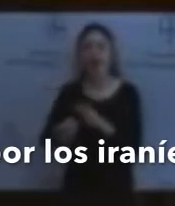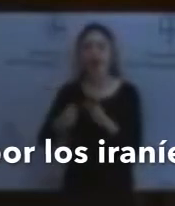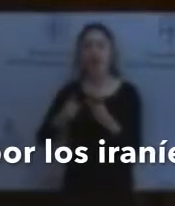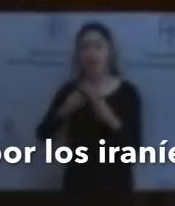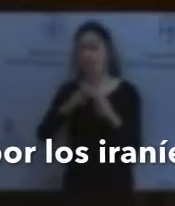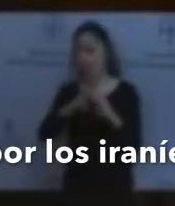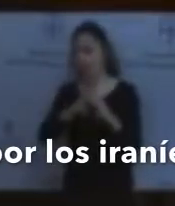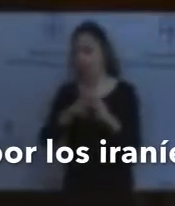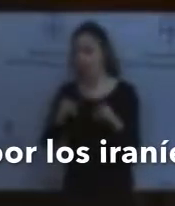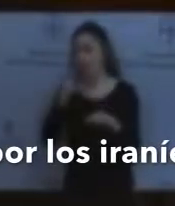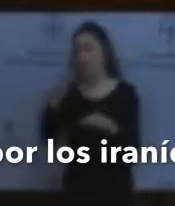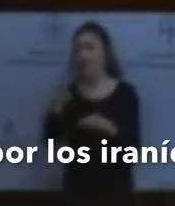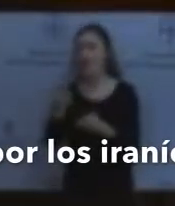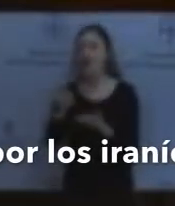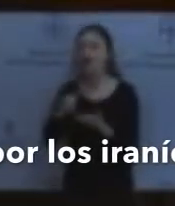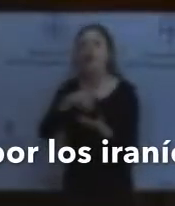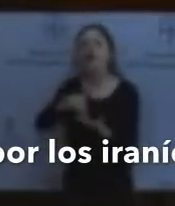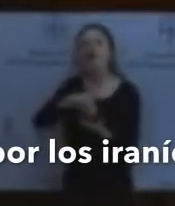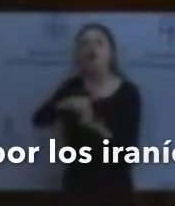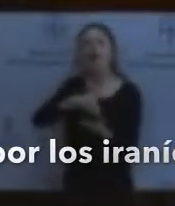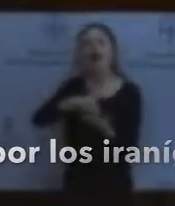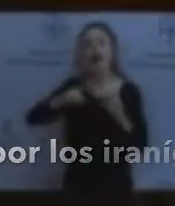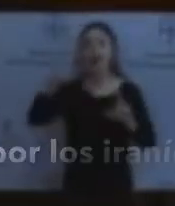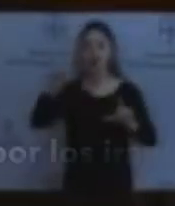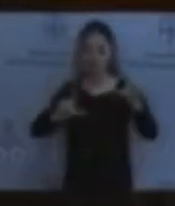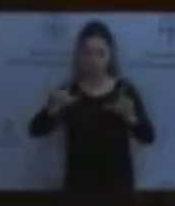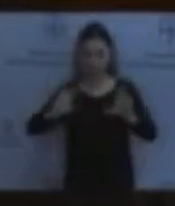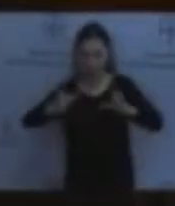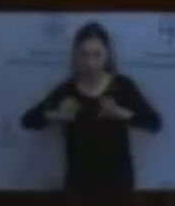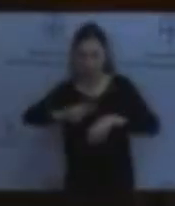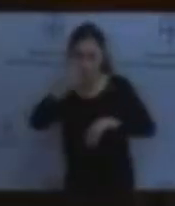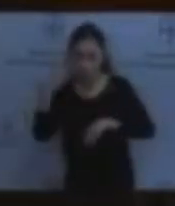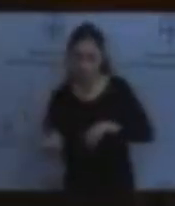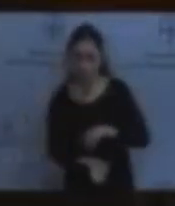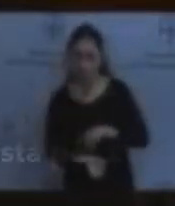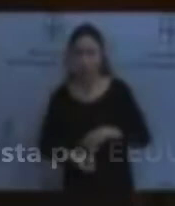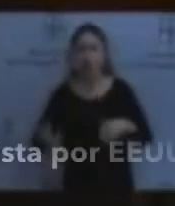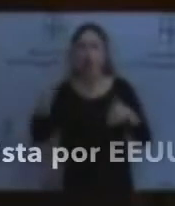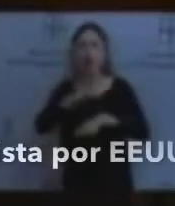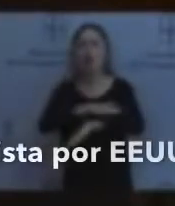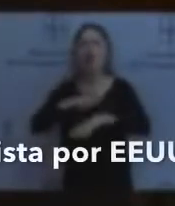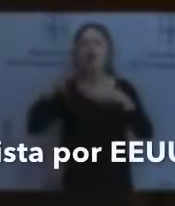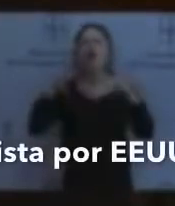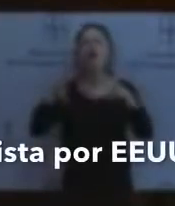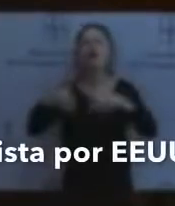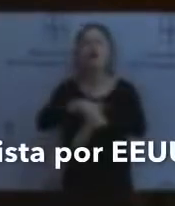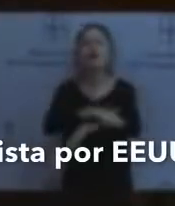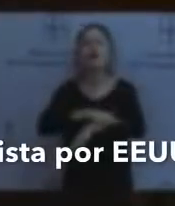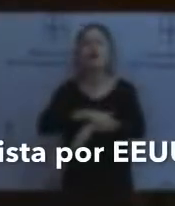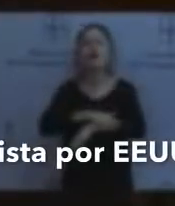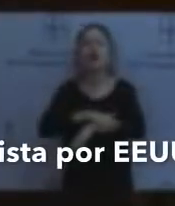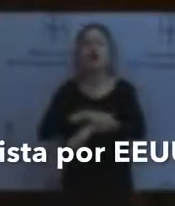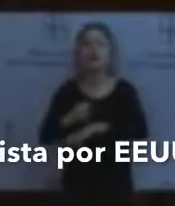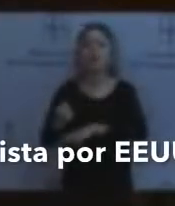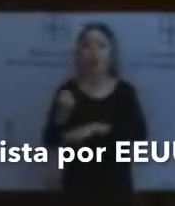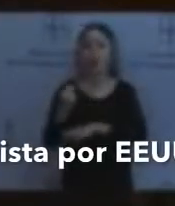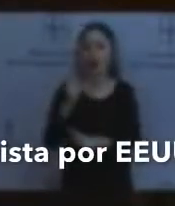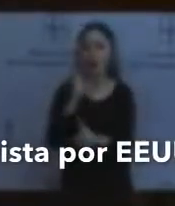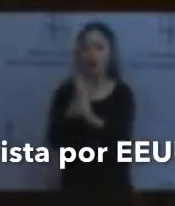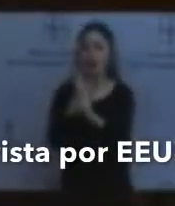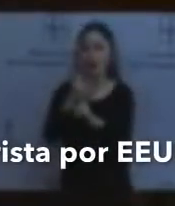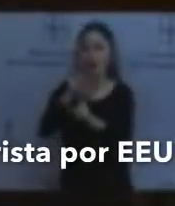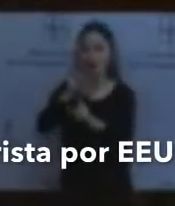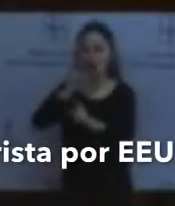medios de comunicación, del Consejo Nacional de la Resistencia de Irán, una entidad controvertida y que tuvo un brazo